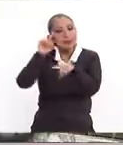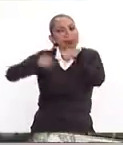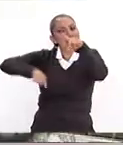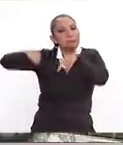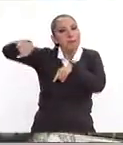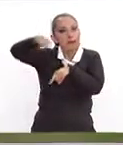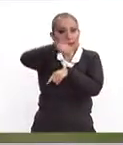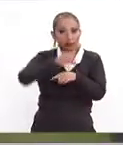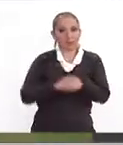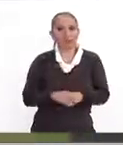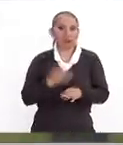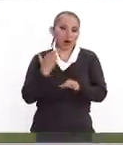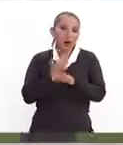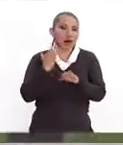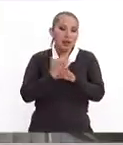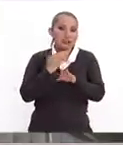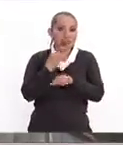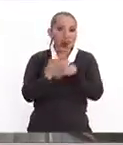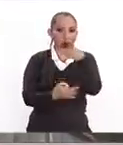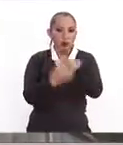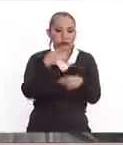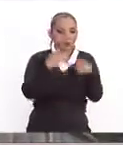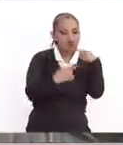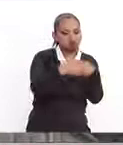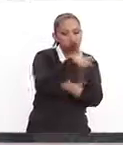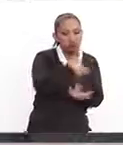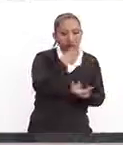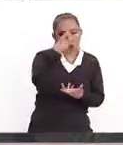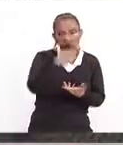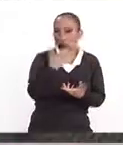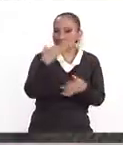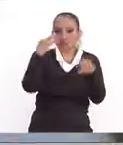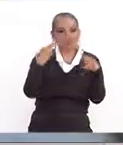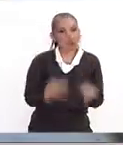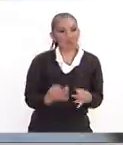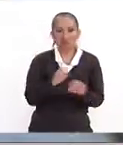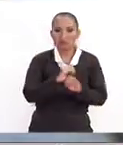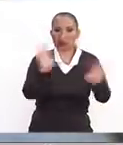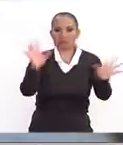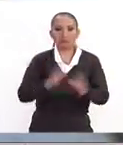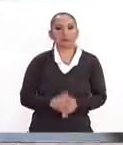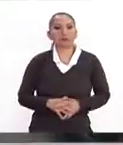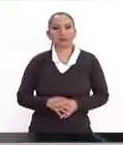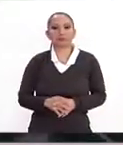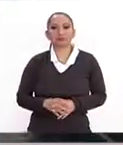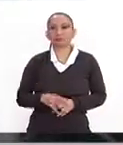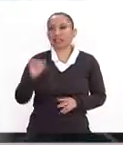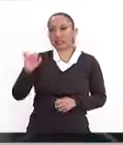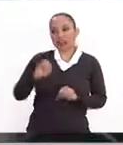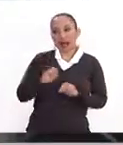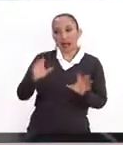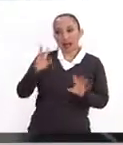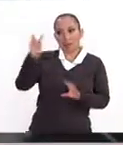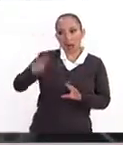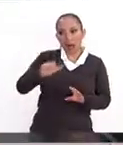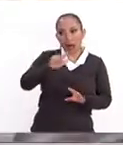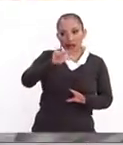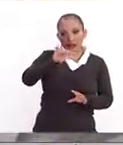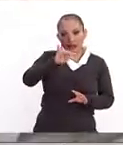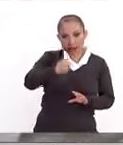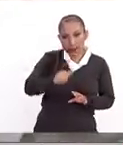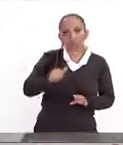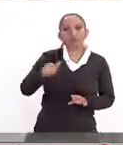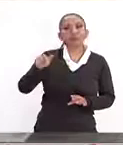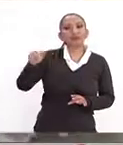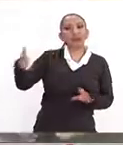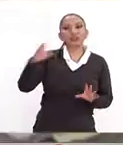de lo que hasta ahora la Corte ha discutido, yo creo que está con claridad. Y por supuesto, Alicia, pues esto